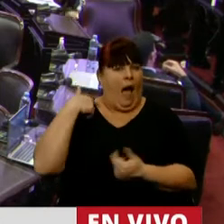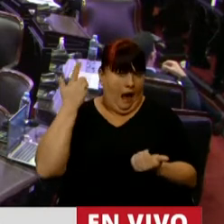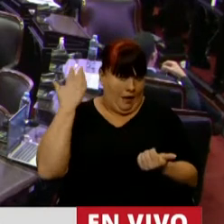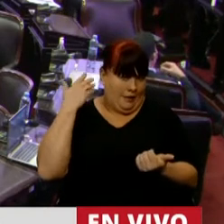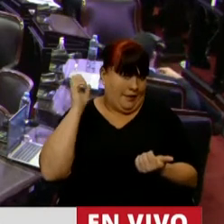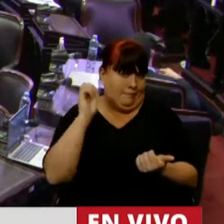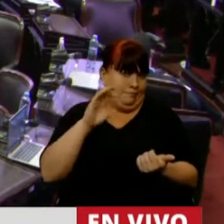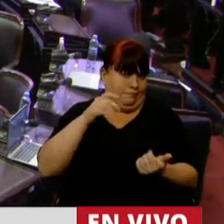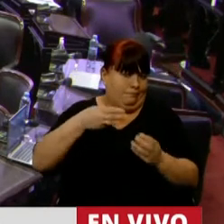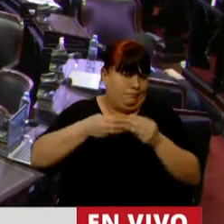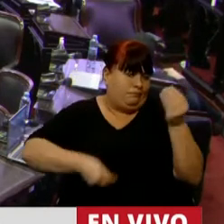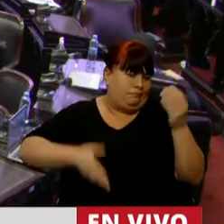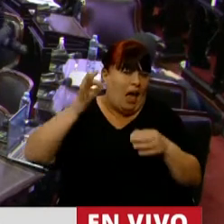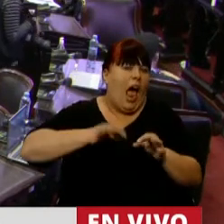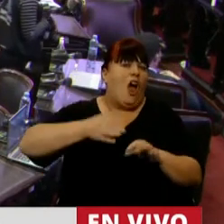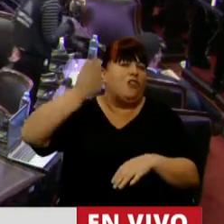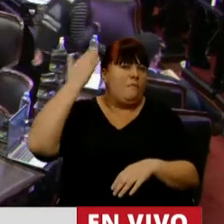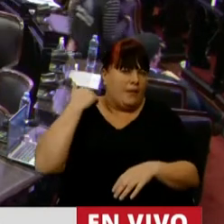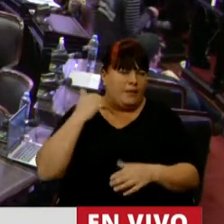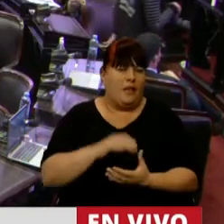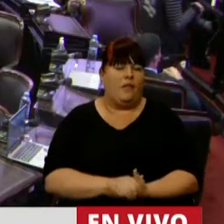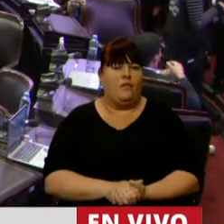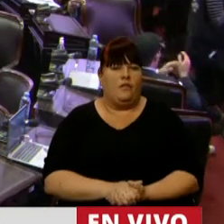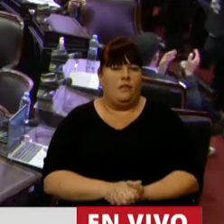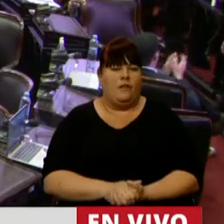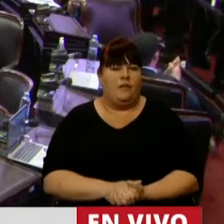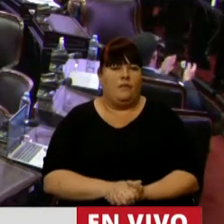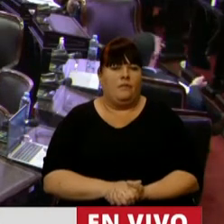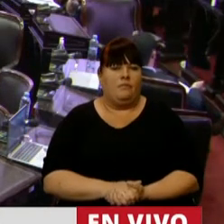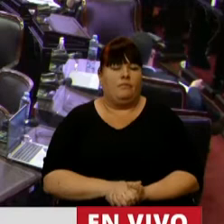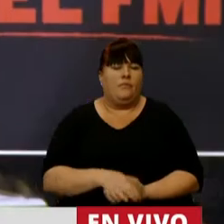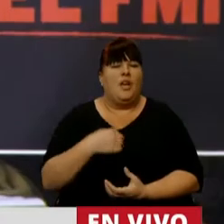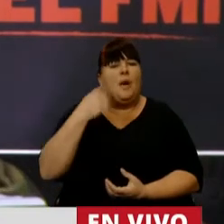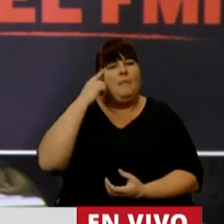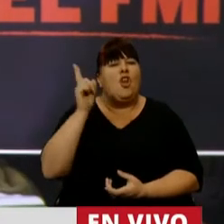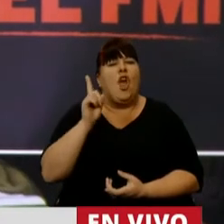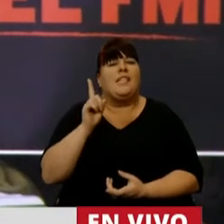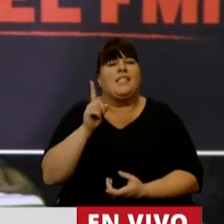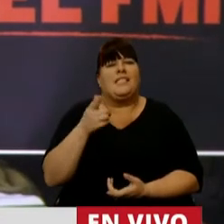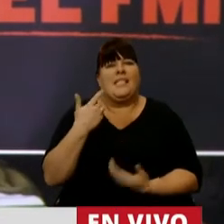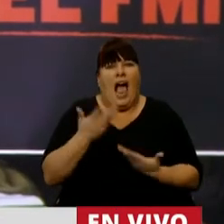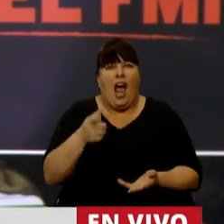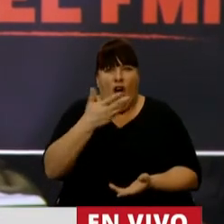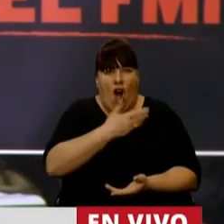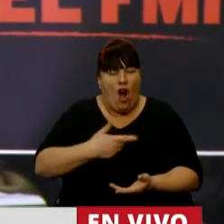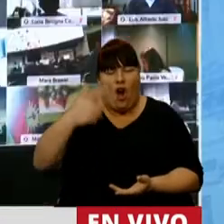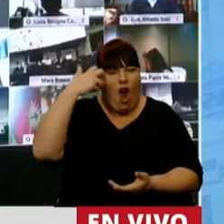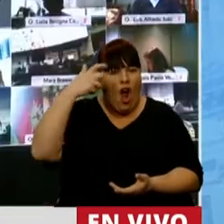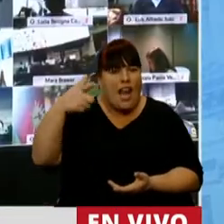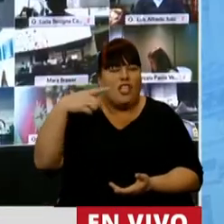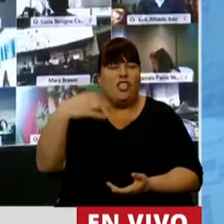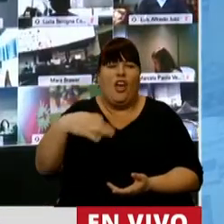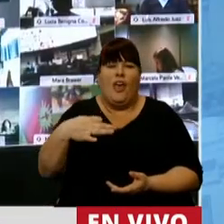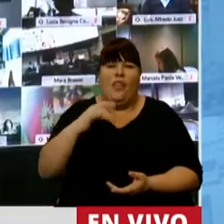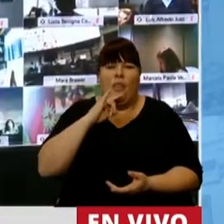criticando largamente desde el año pasado y nosotros creemos que no es aceptable que desde el Congreso tengamos